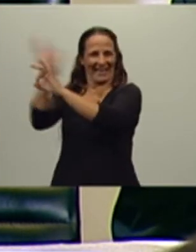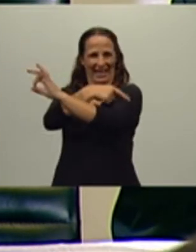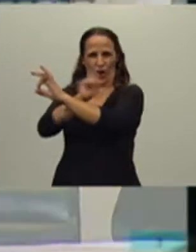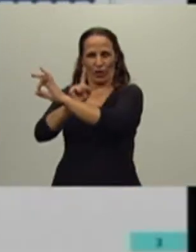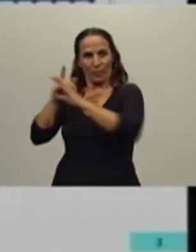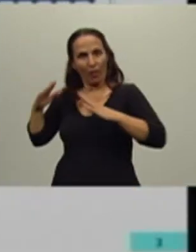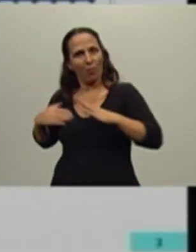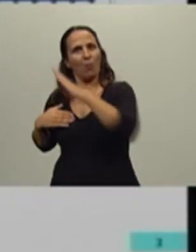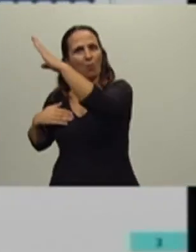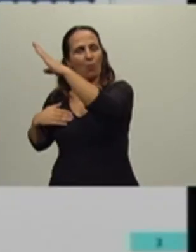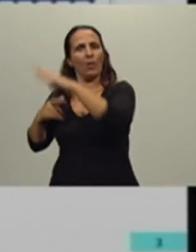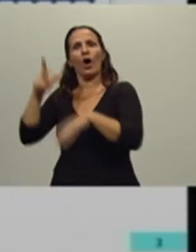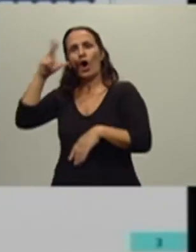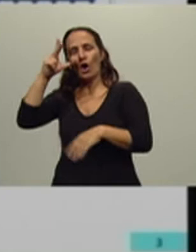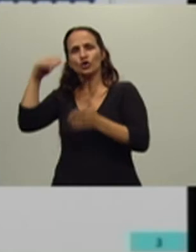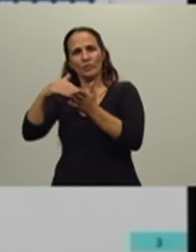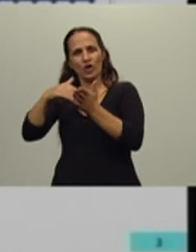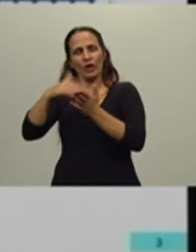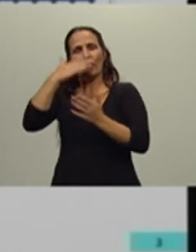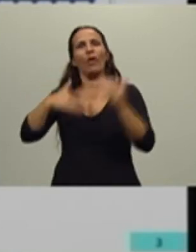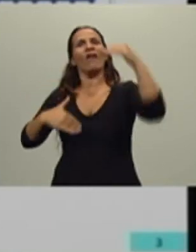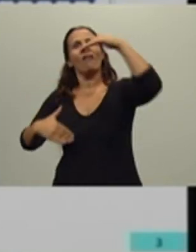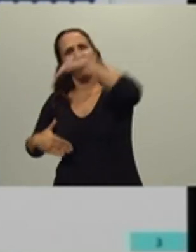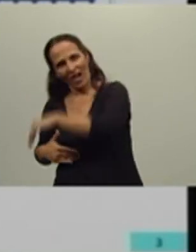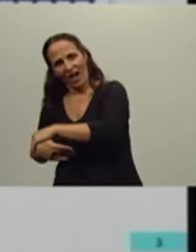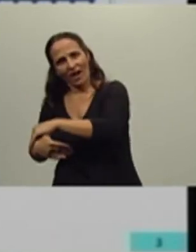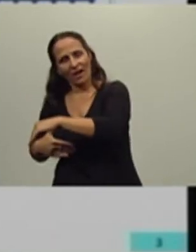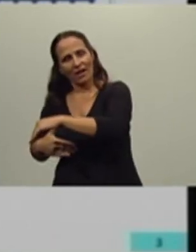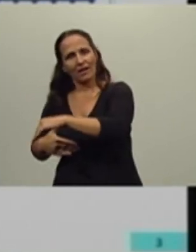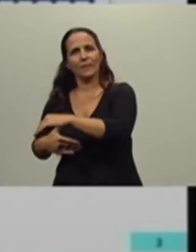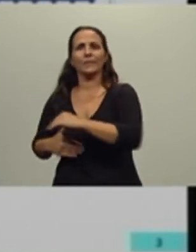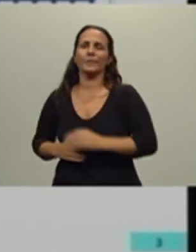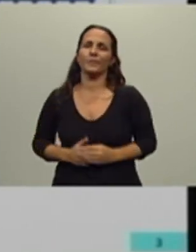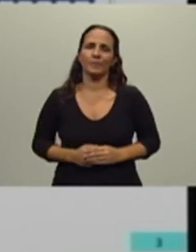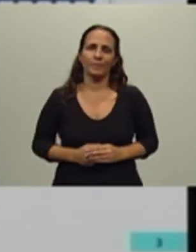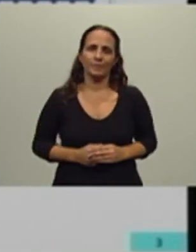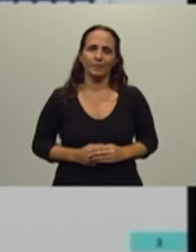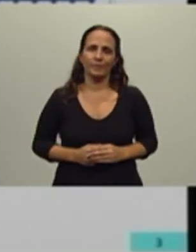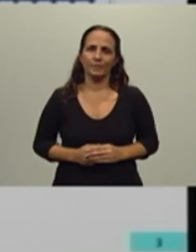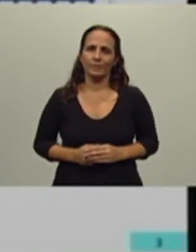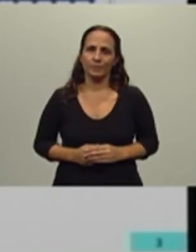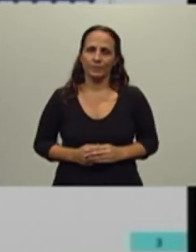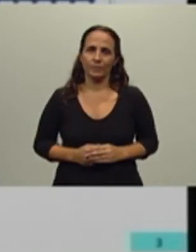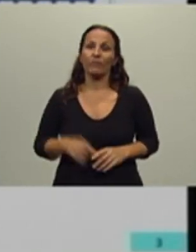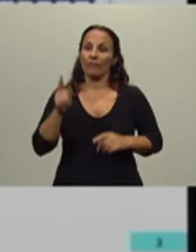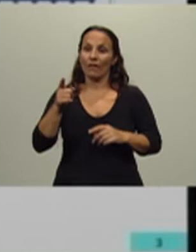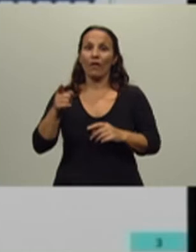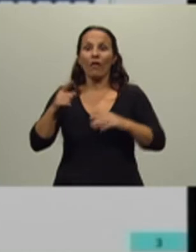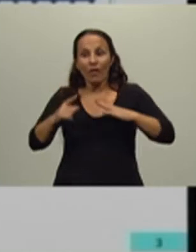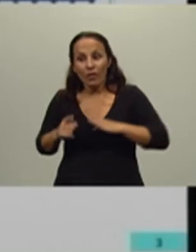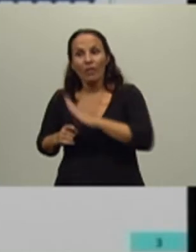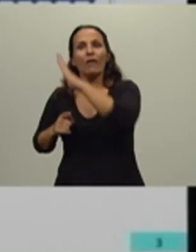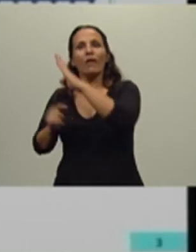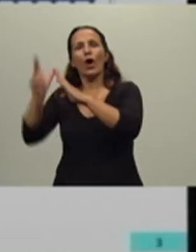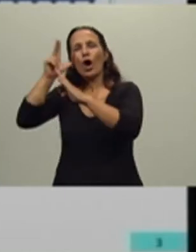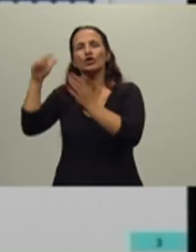millones, de 8 millones, vuelve a bajar, después miren cómo va bajando, vuelve a bajar, vuelven a recuperar 8